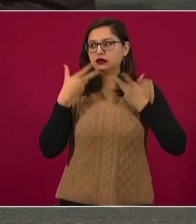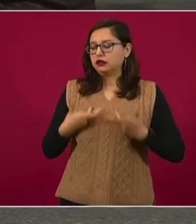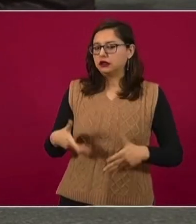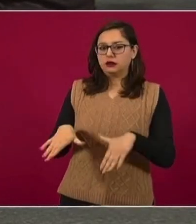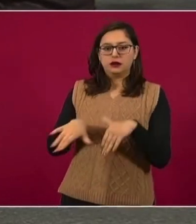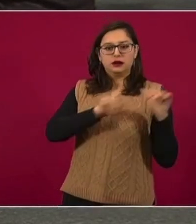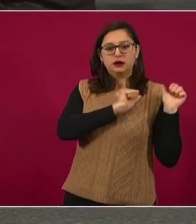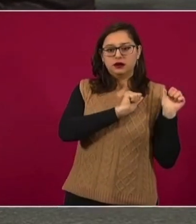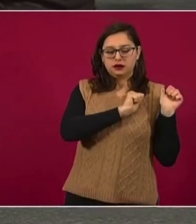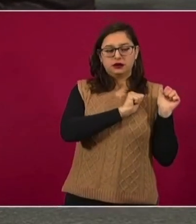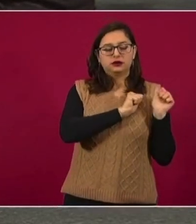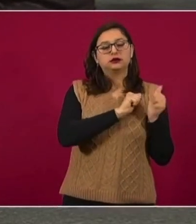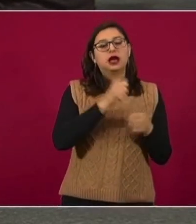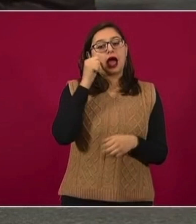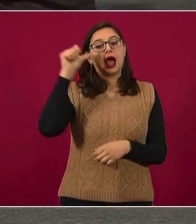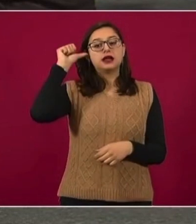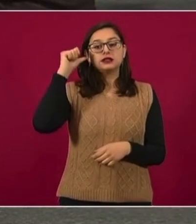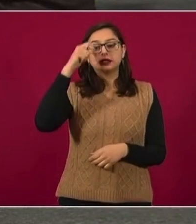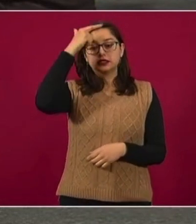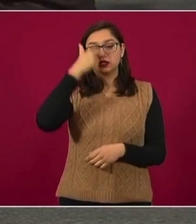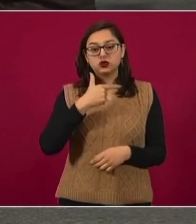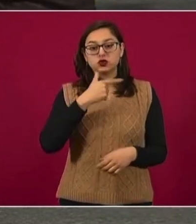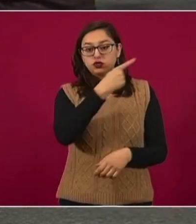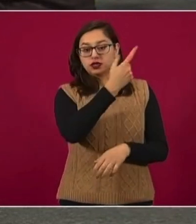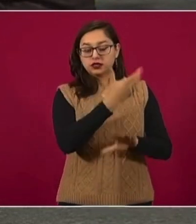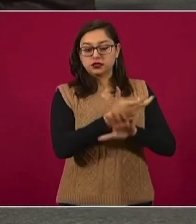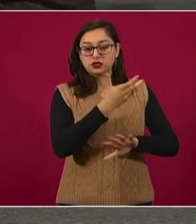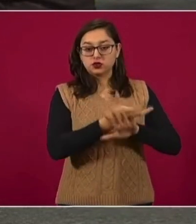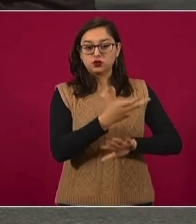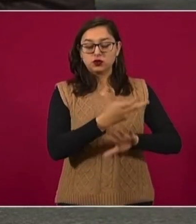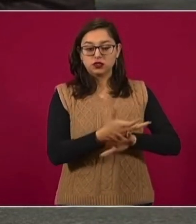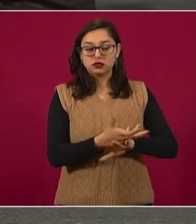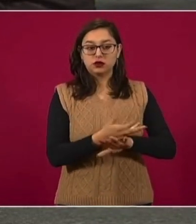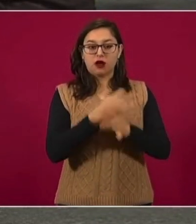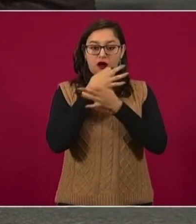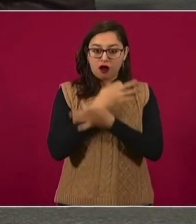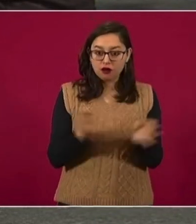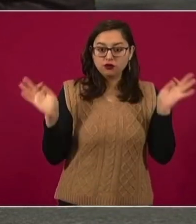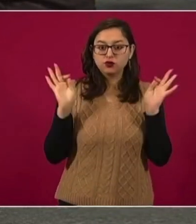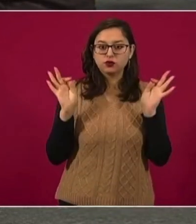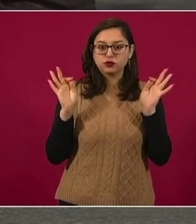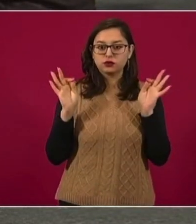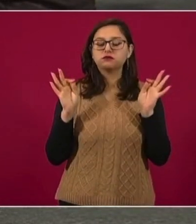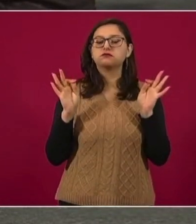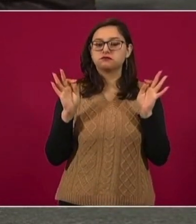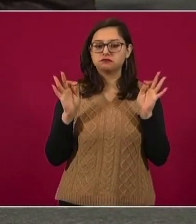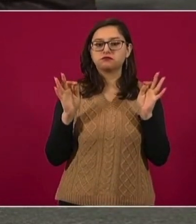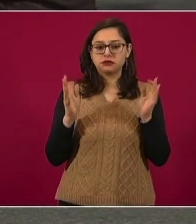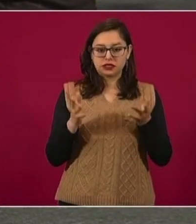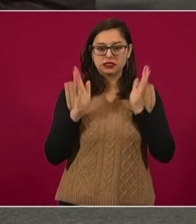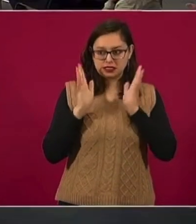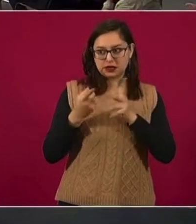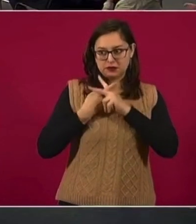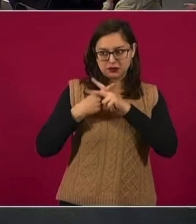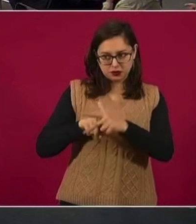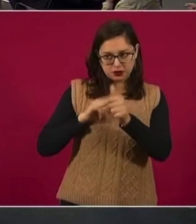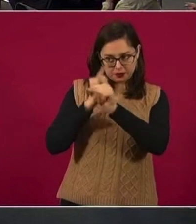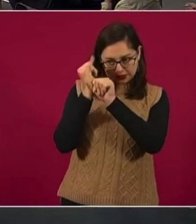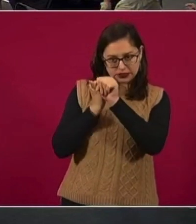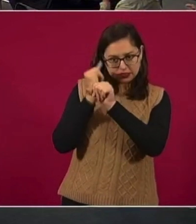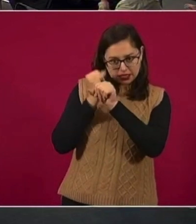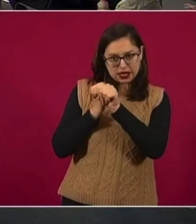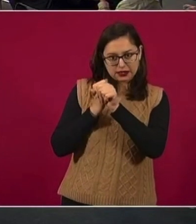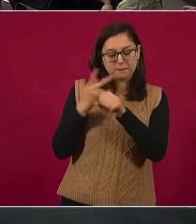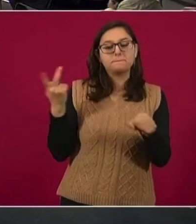la embajada de Estados Unidos ayer por la noche en un mensaje en redes mencionaba que también ellos ya están coadyuvando este tema. Sí, se